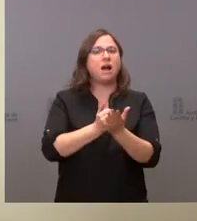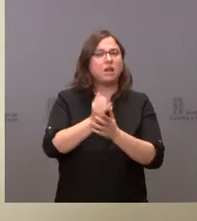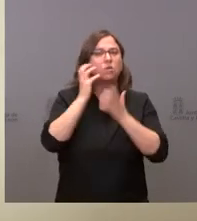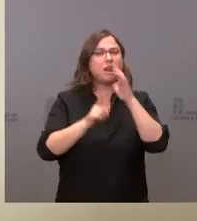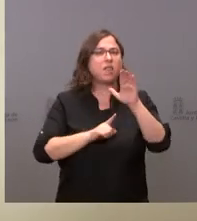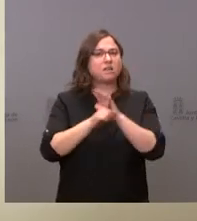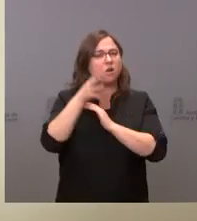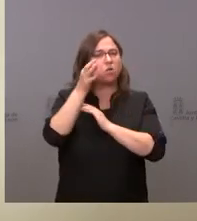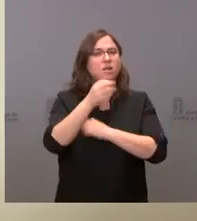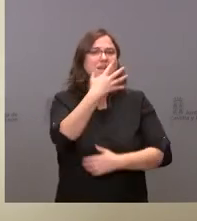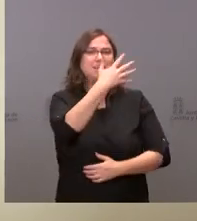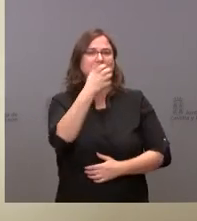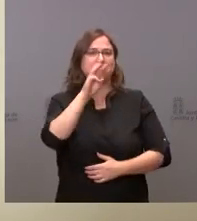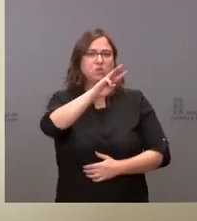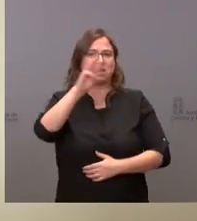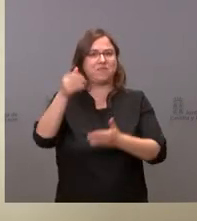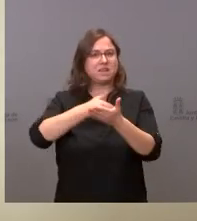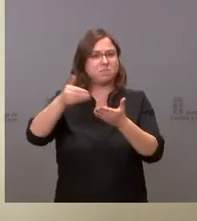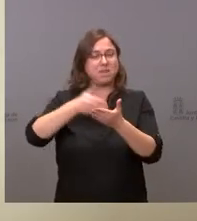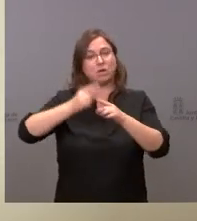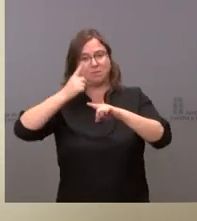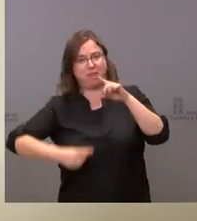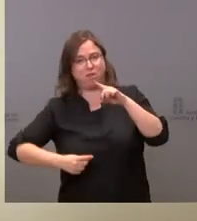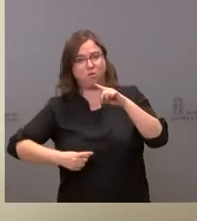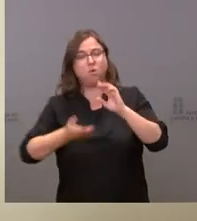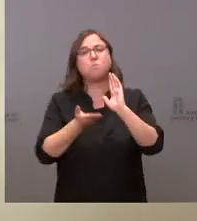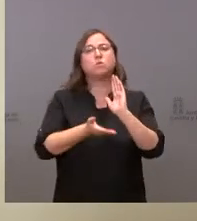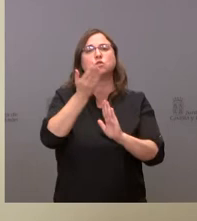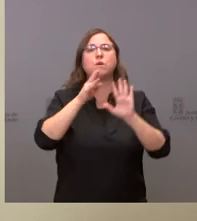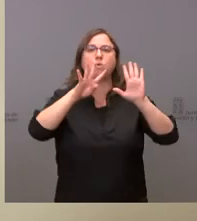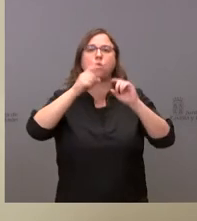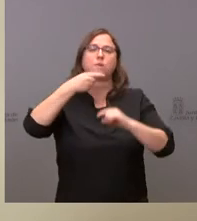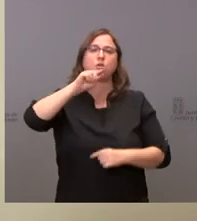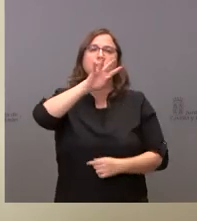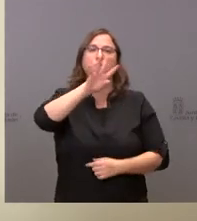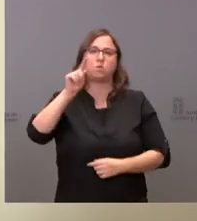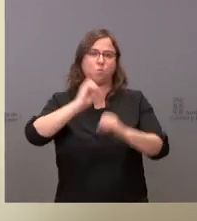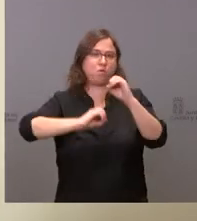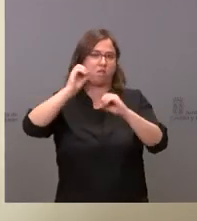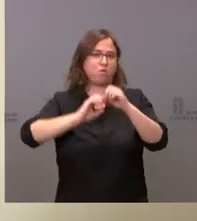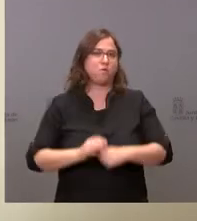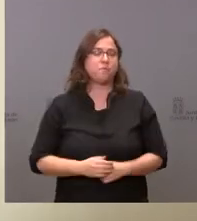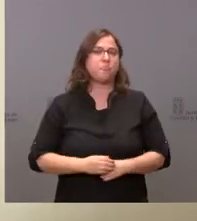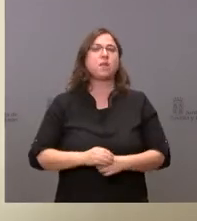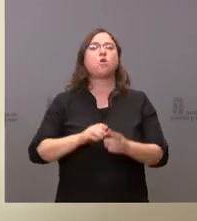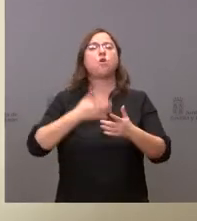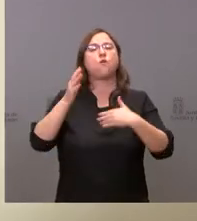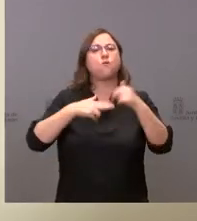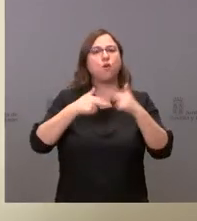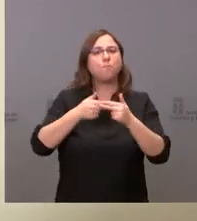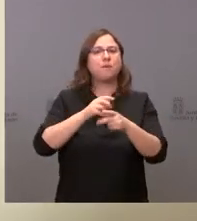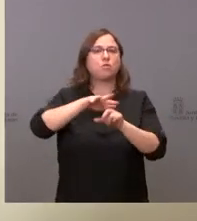Desarrollo Rural, 573,5 crece el 9,41%, Fomento y Medio Ambiente,